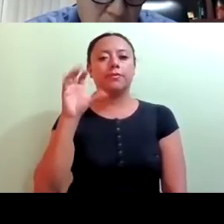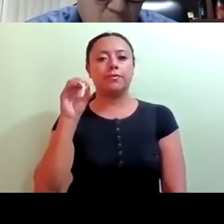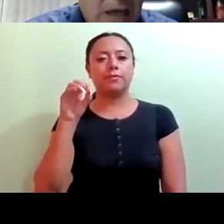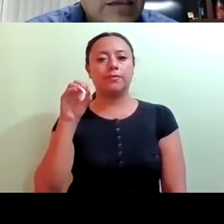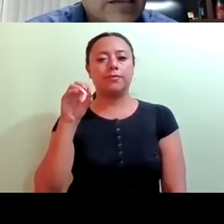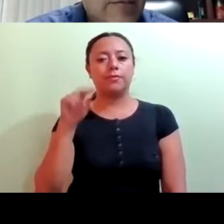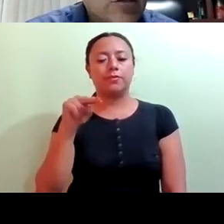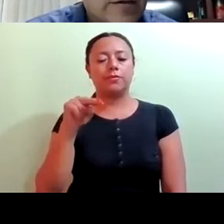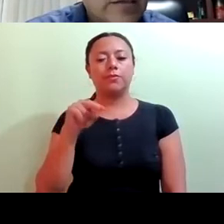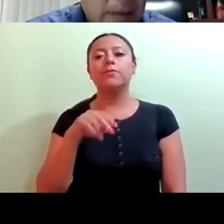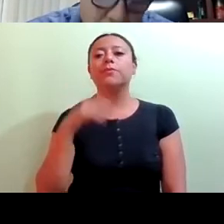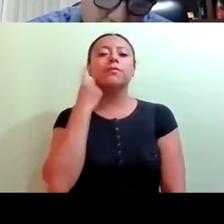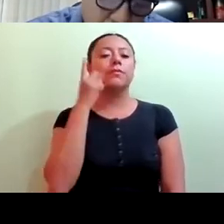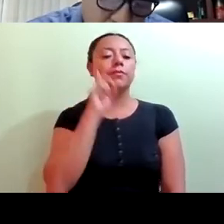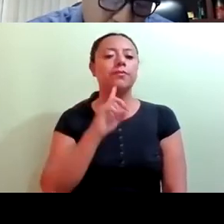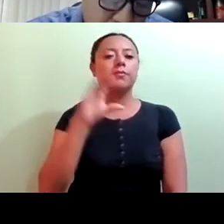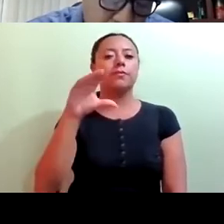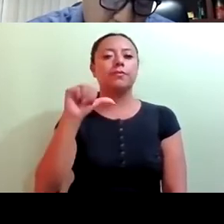Diputada Circe Camacho Bastida.